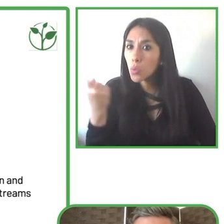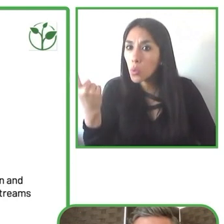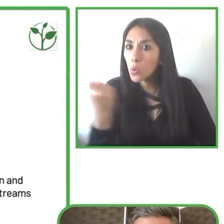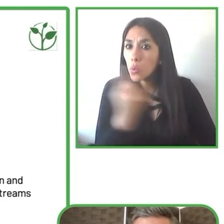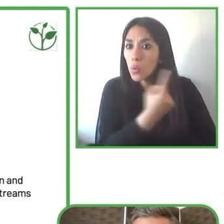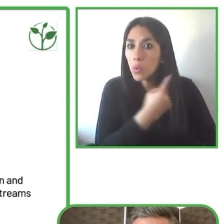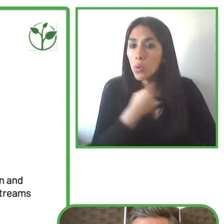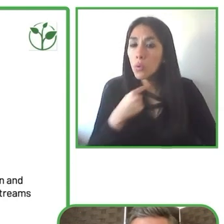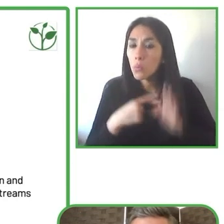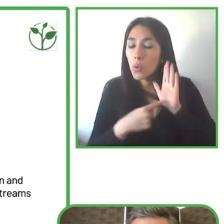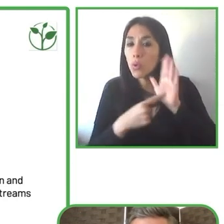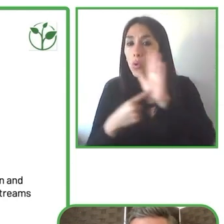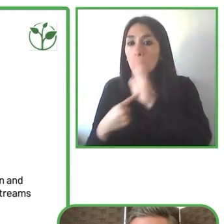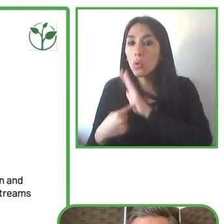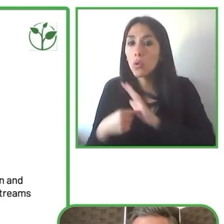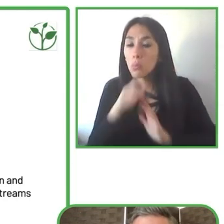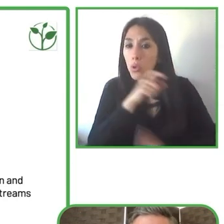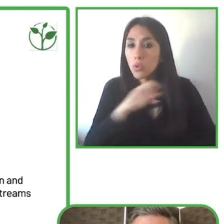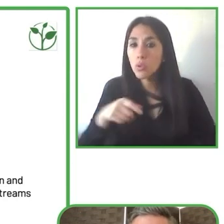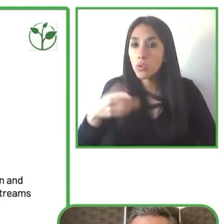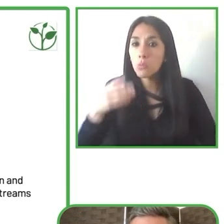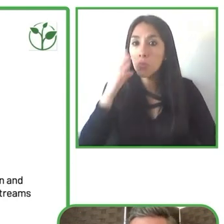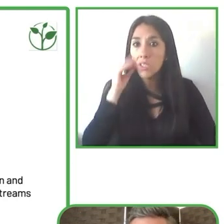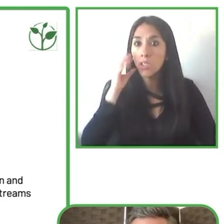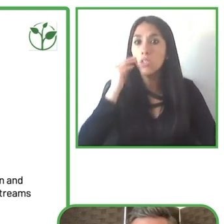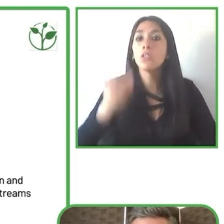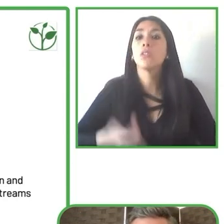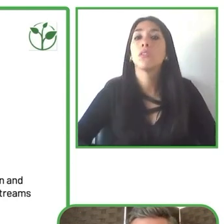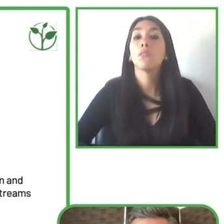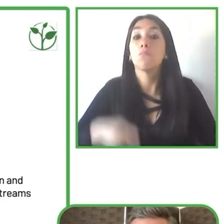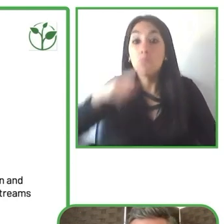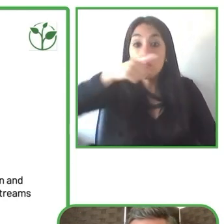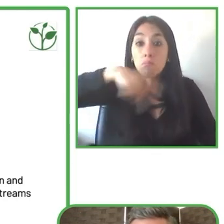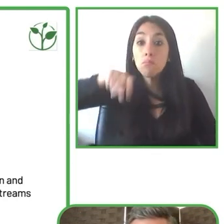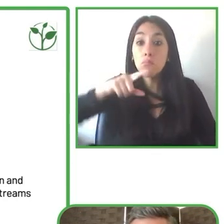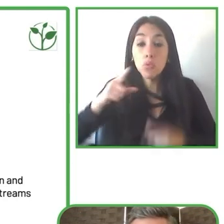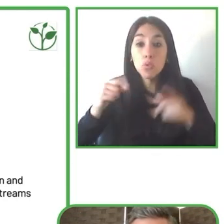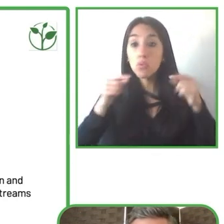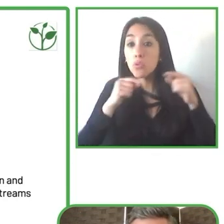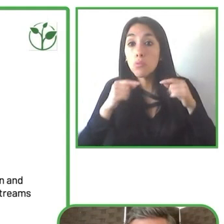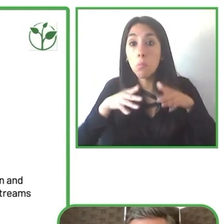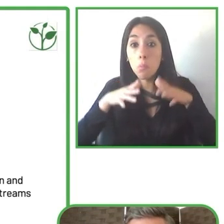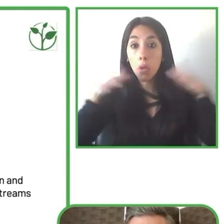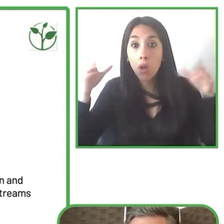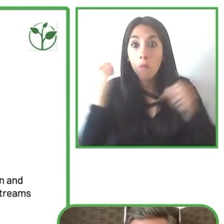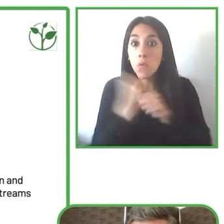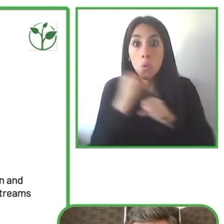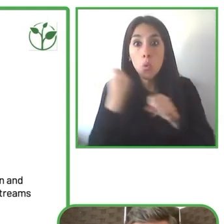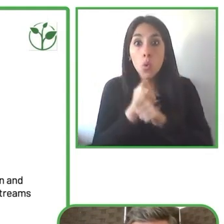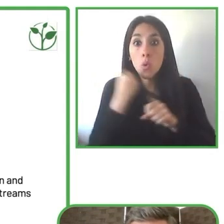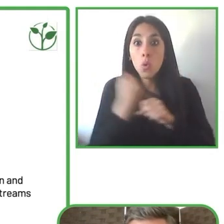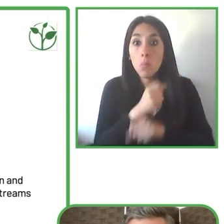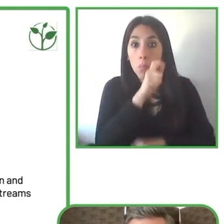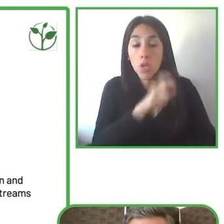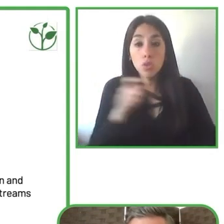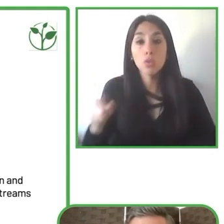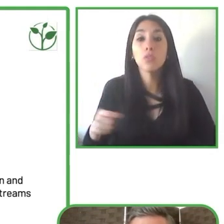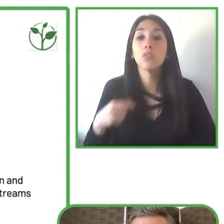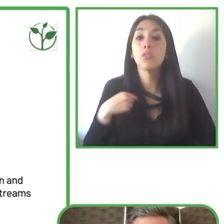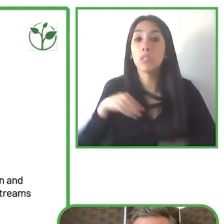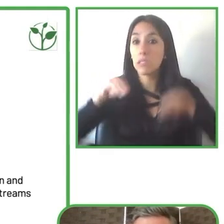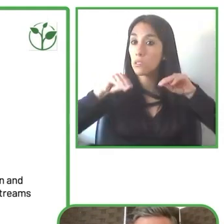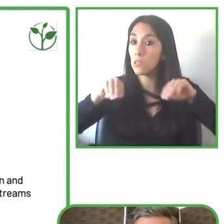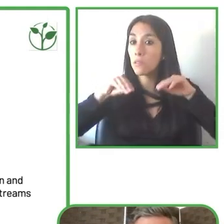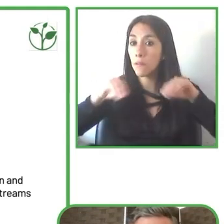al educar sus anfitriones en instalaciones